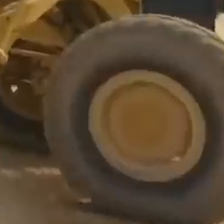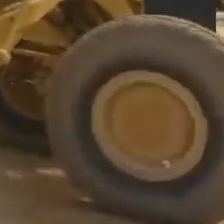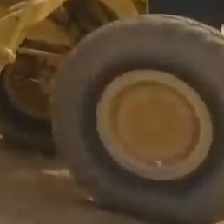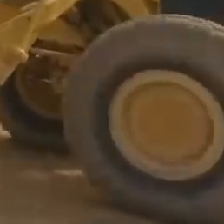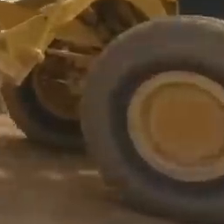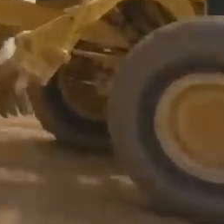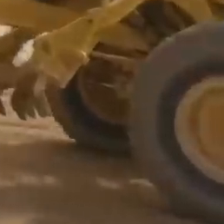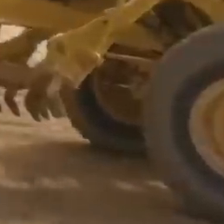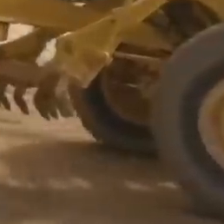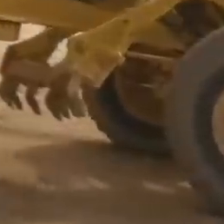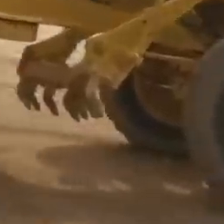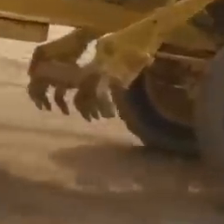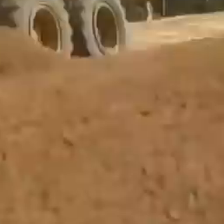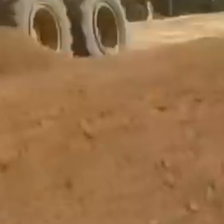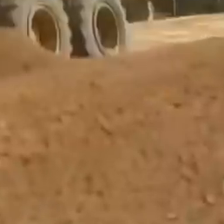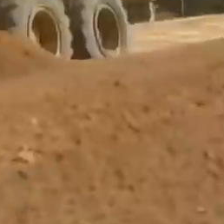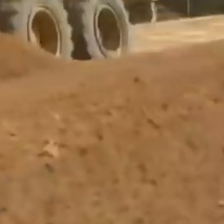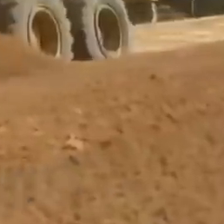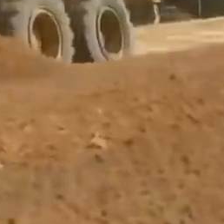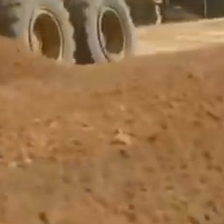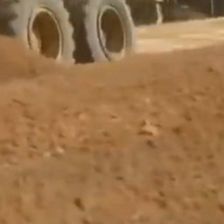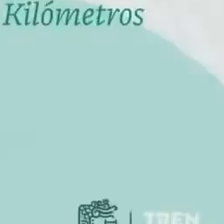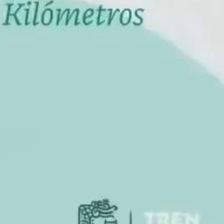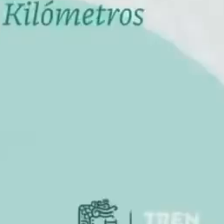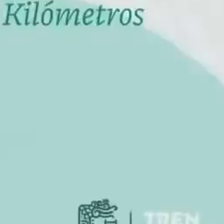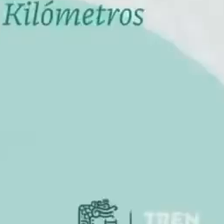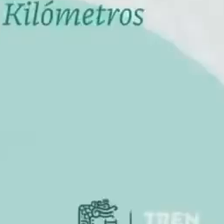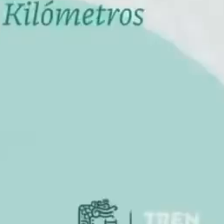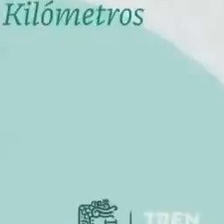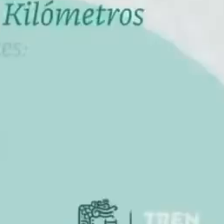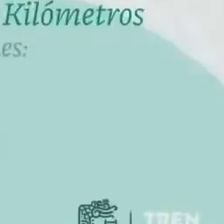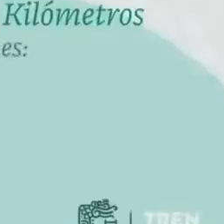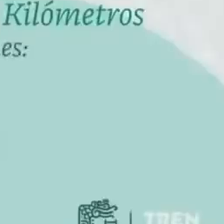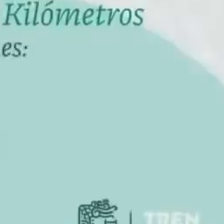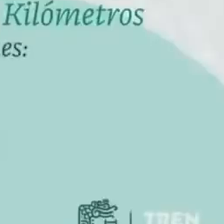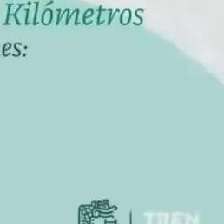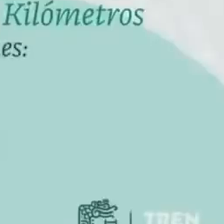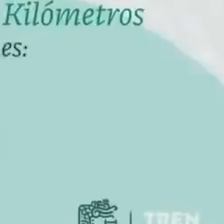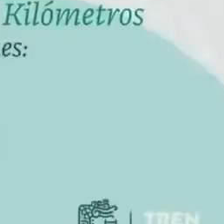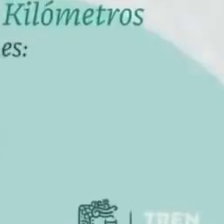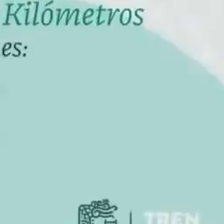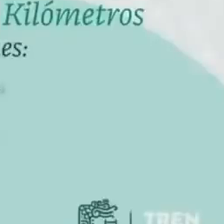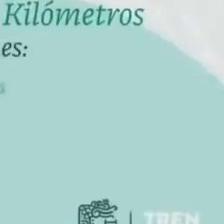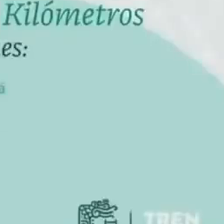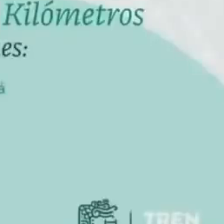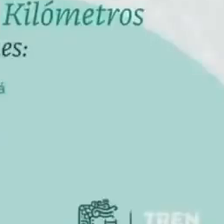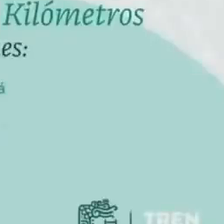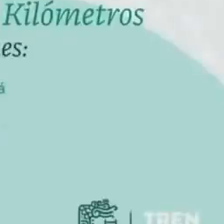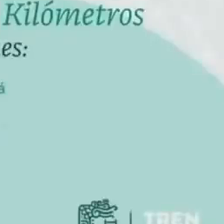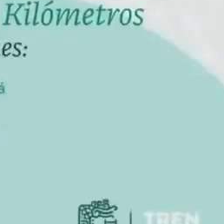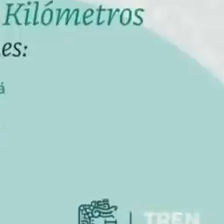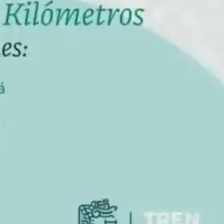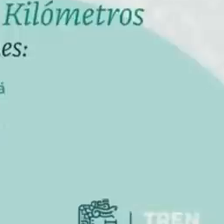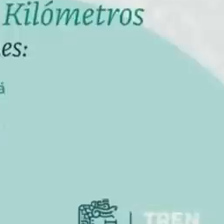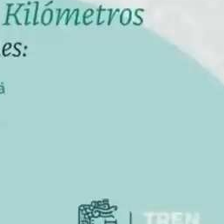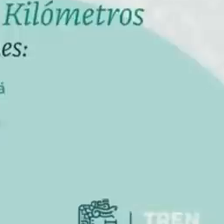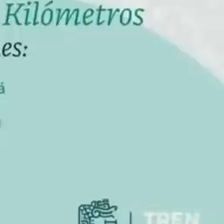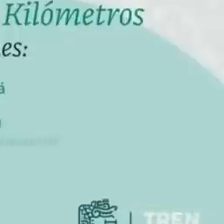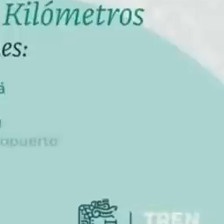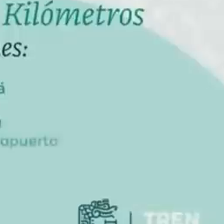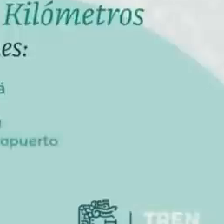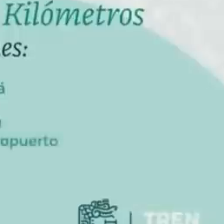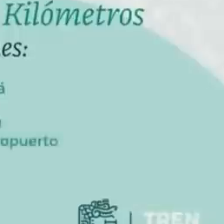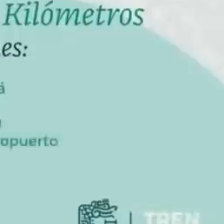La empresa a cargo de la obra del tramo es Ica. El Tramo 4 tiene tres estaciones, Chichen Itza, Valladolid,